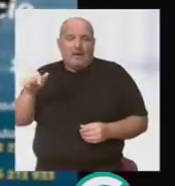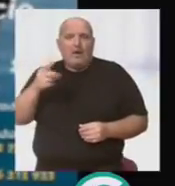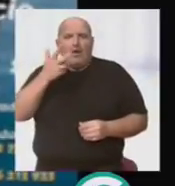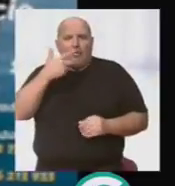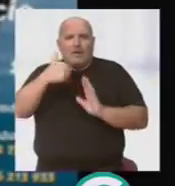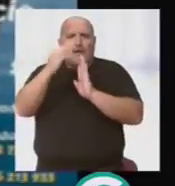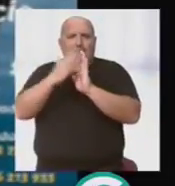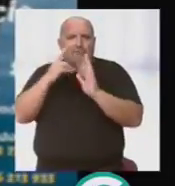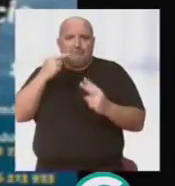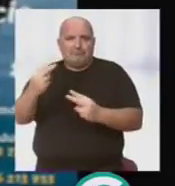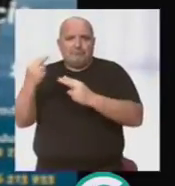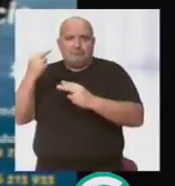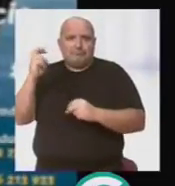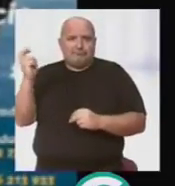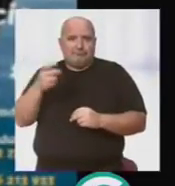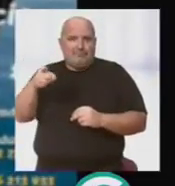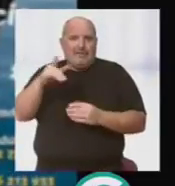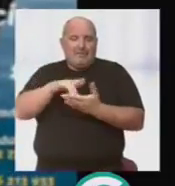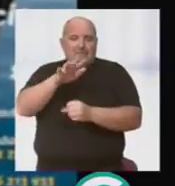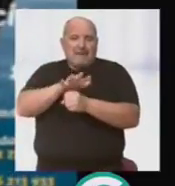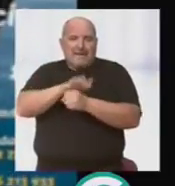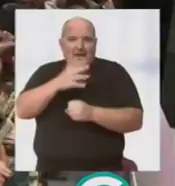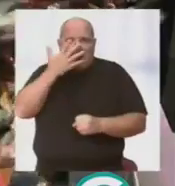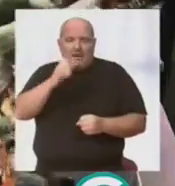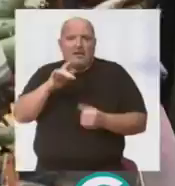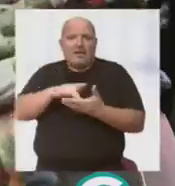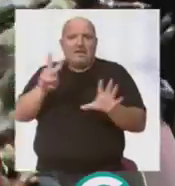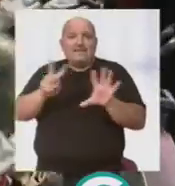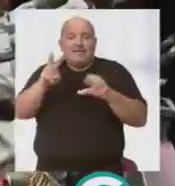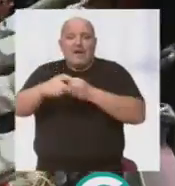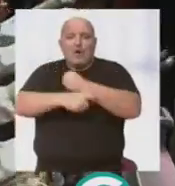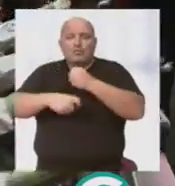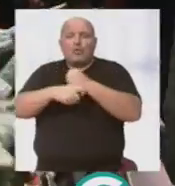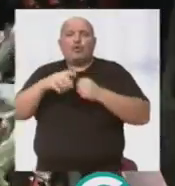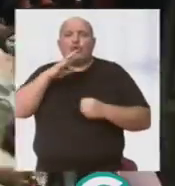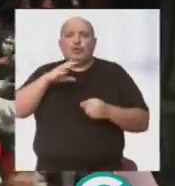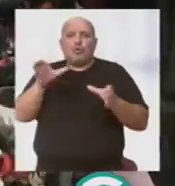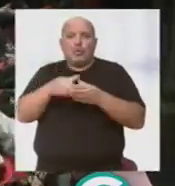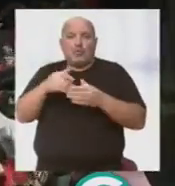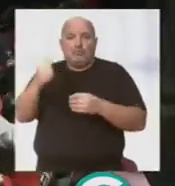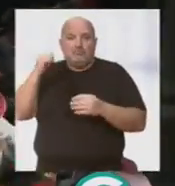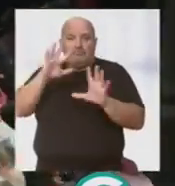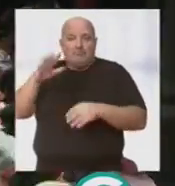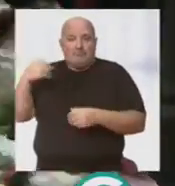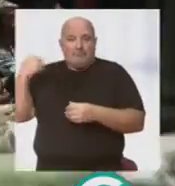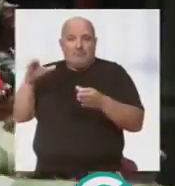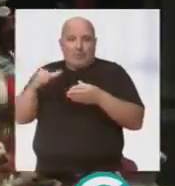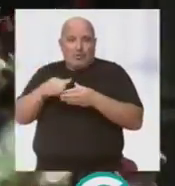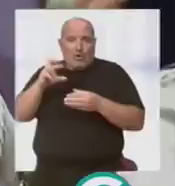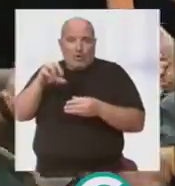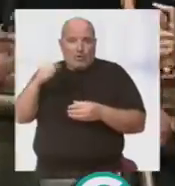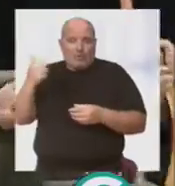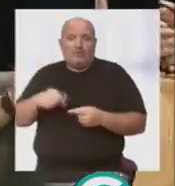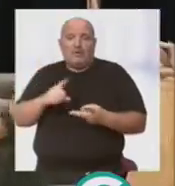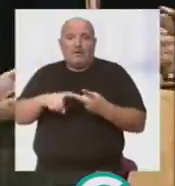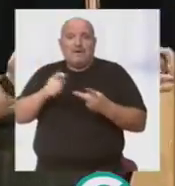conoce el cartel de esta primera de las galas del martes de carnaval. Será la del 7 de agosto que van a actuar el Coro Los Chimenea de Fali Pastrana y David